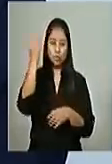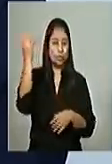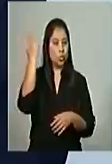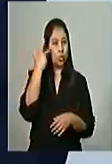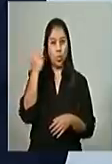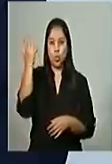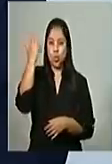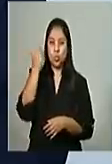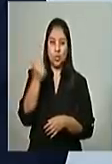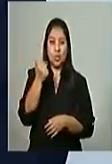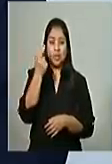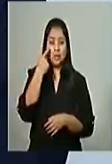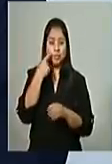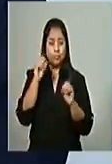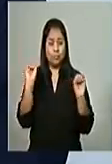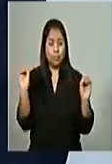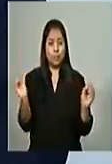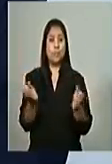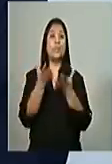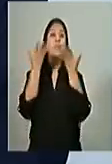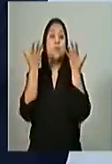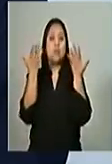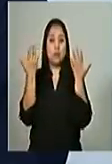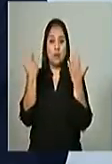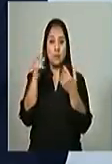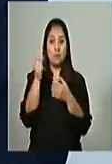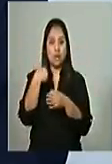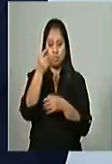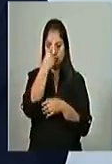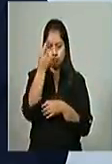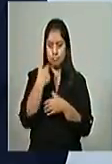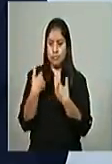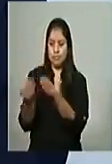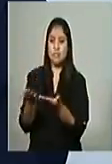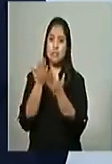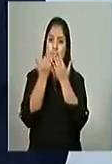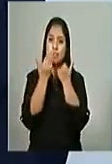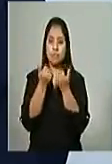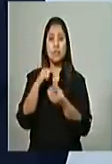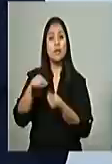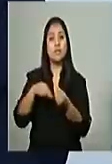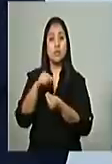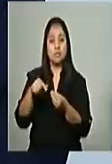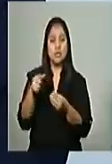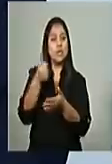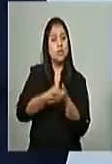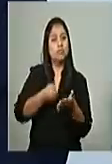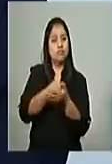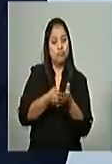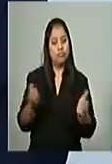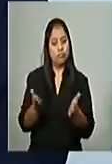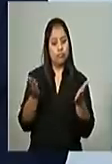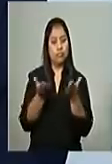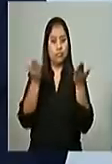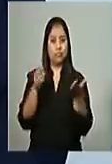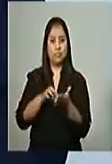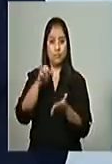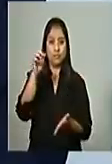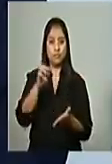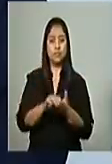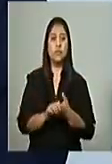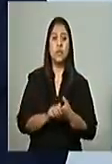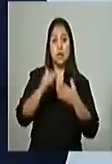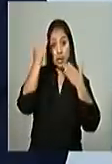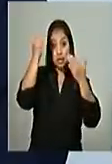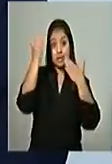a los que se levantan muy temprano para alimentar a sus familias y luchan por la recuperación de este país. Gracias